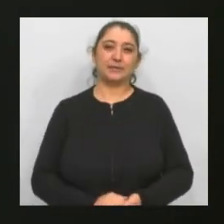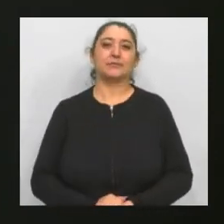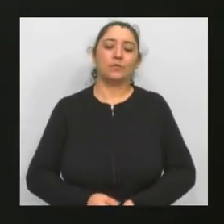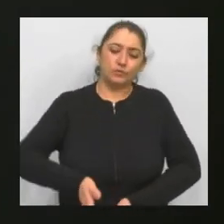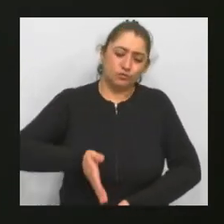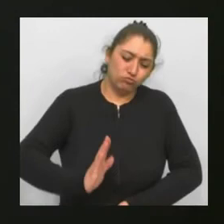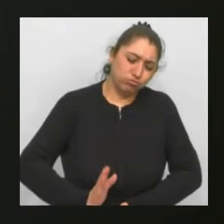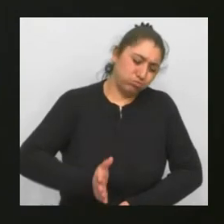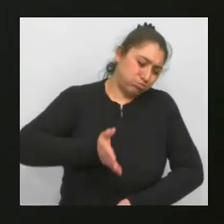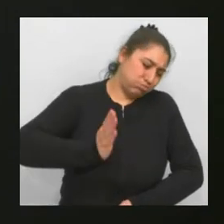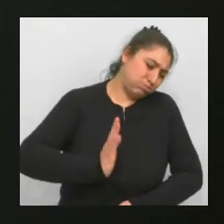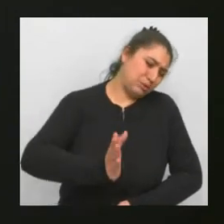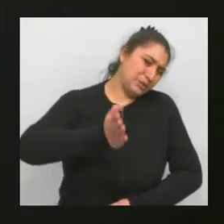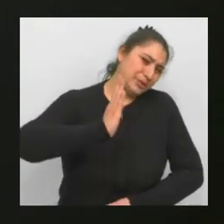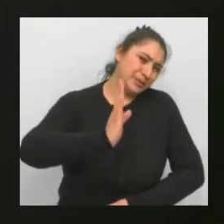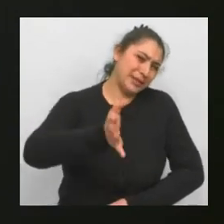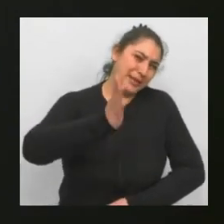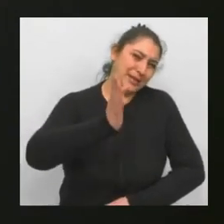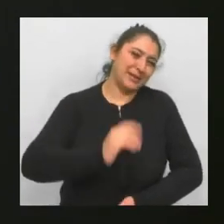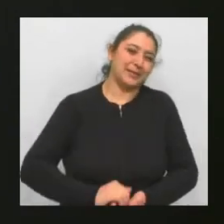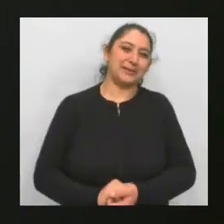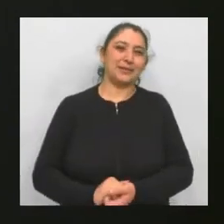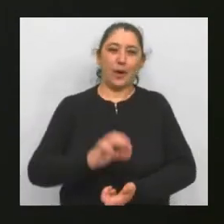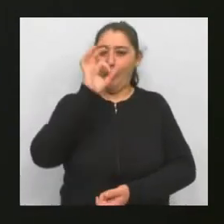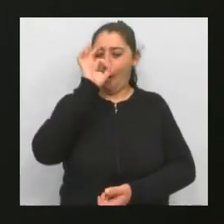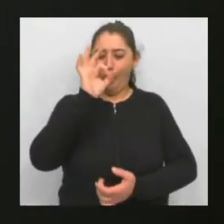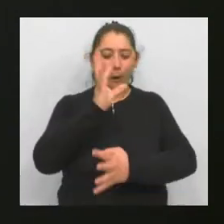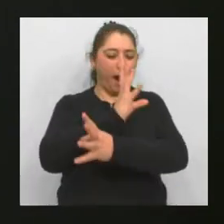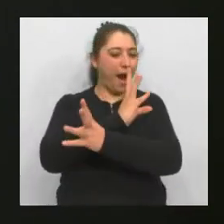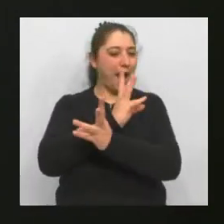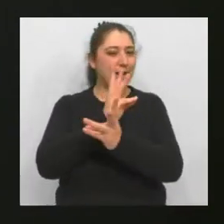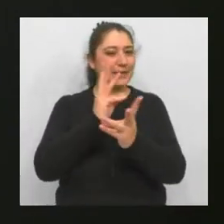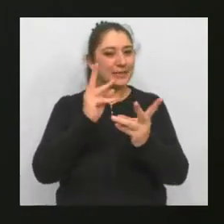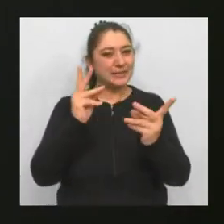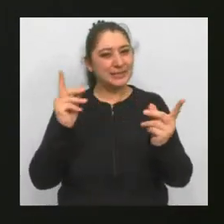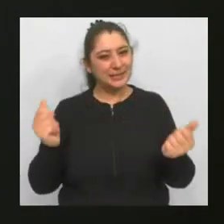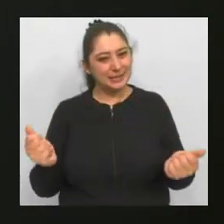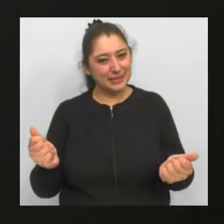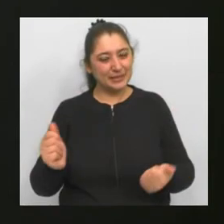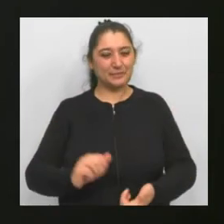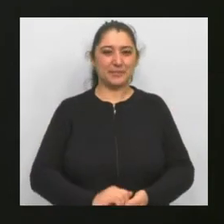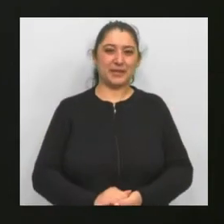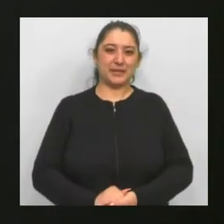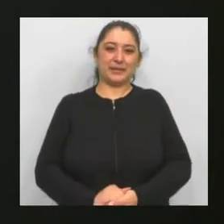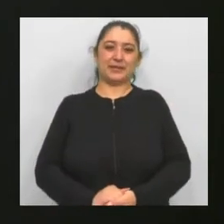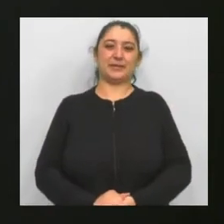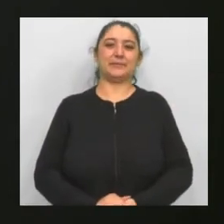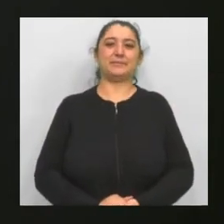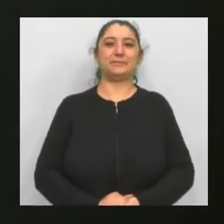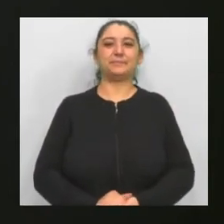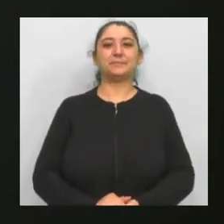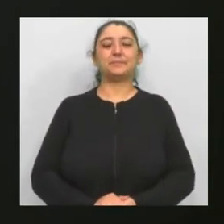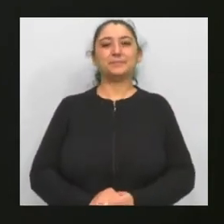Es una forma, incluso, mira, Mirce Elíade, cuando habla de los mitos contemporáneos, él habla